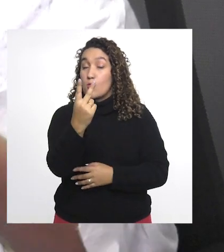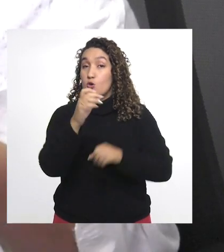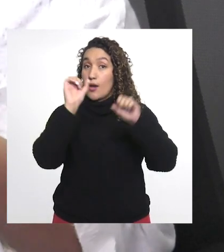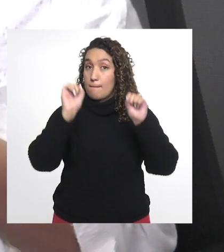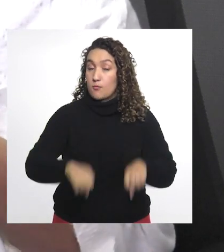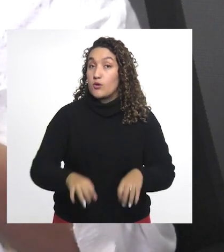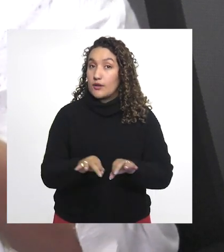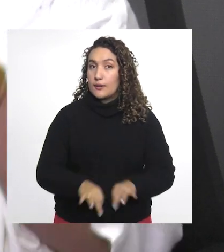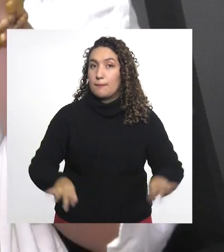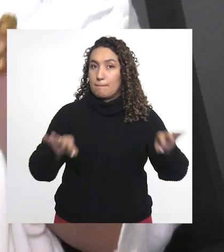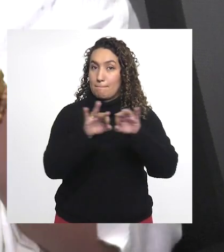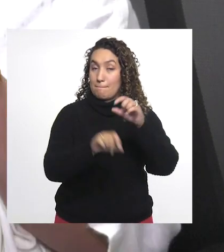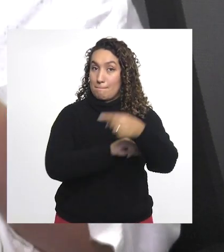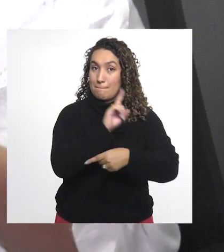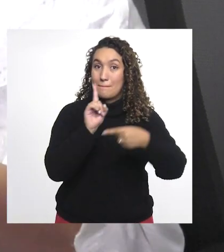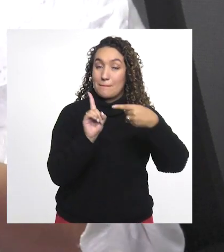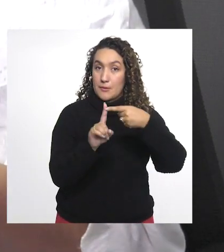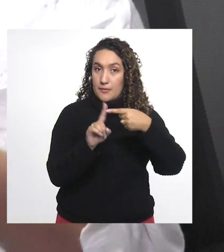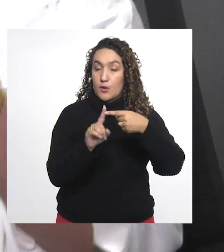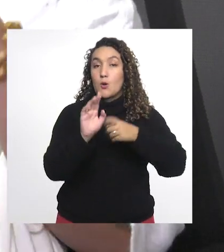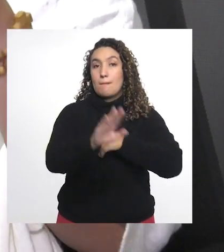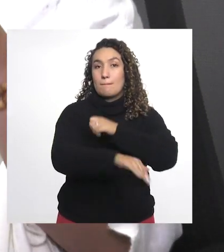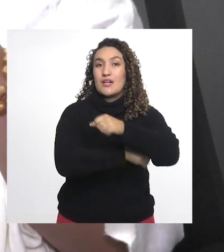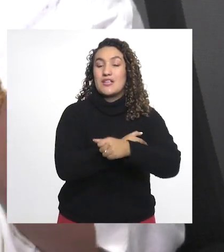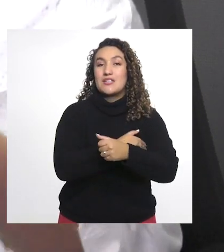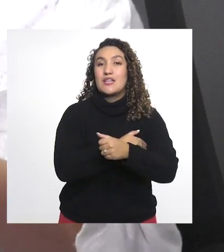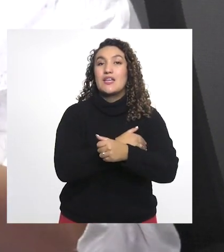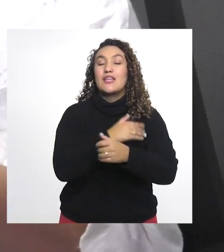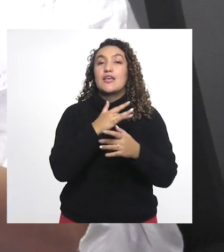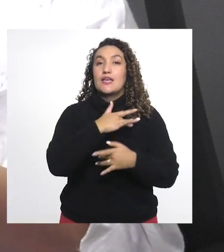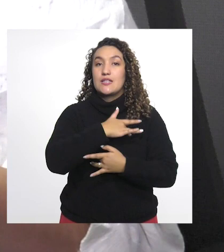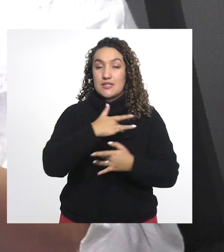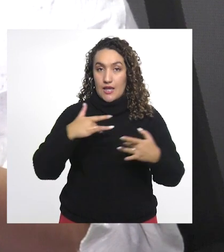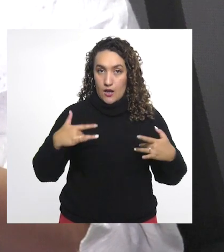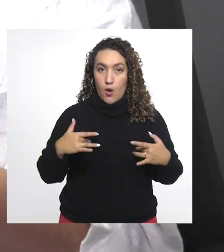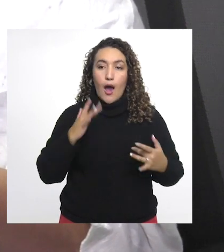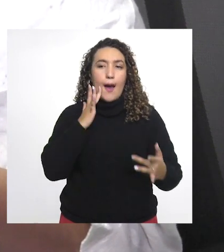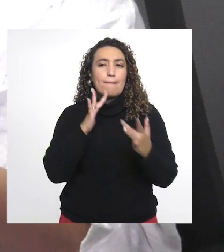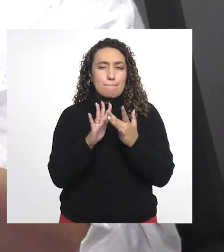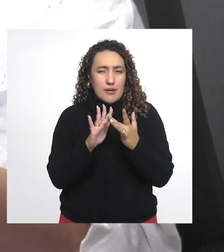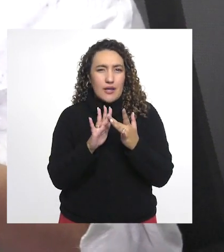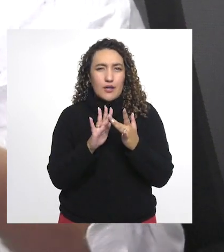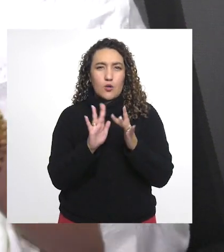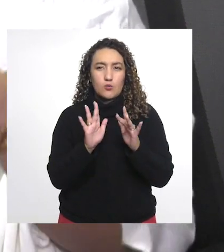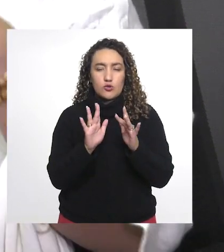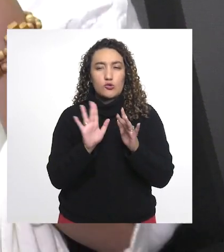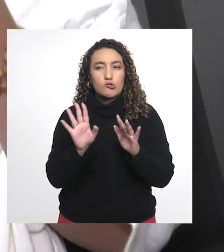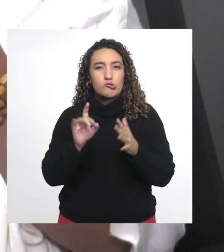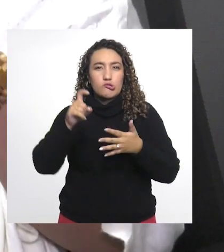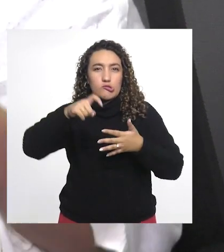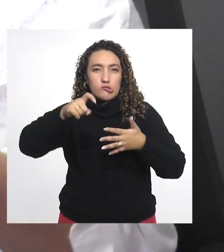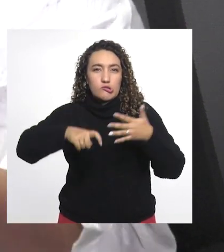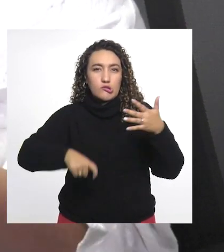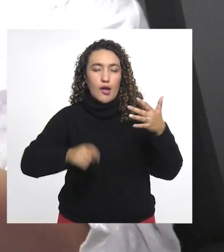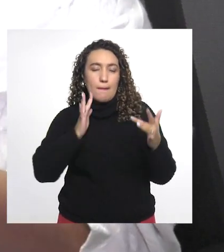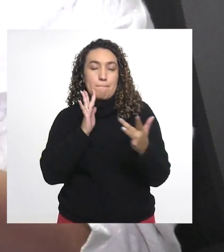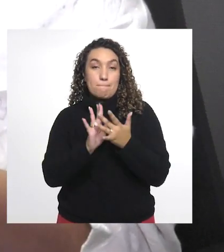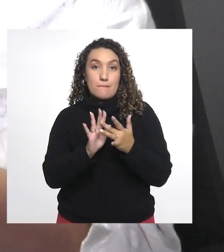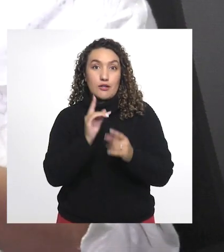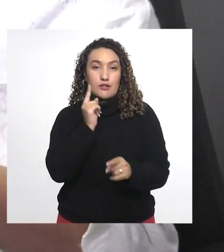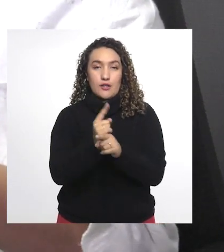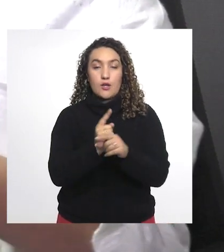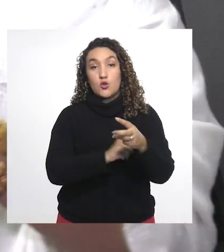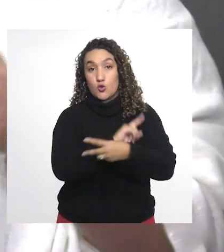requieren de dos aprobaciones importantes, Ministerio de Salud con conceptos de pertinencia y también Ministerio de